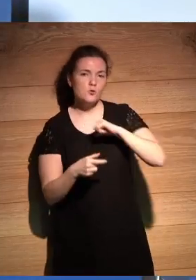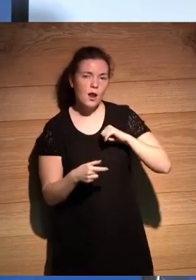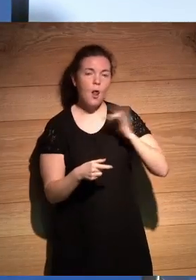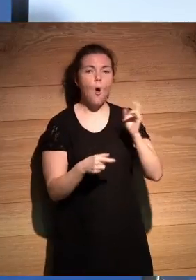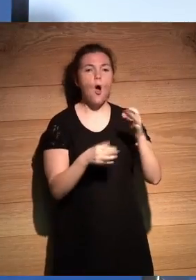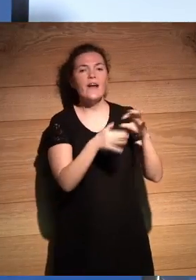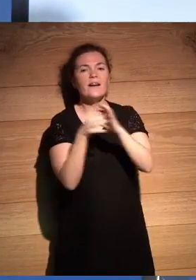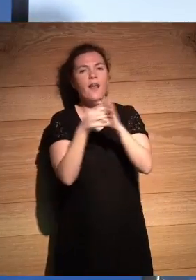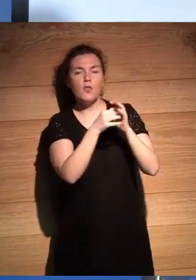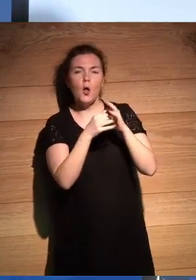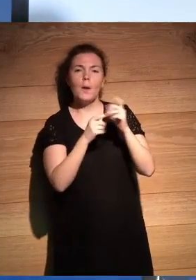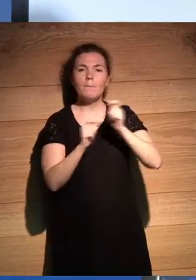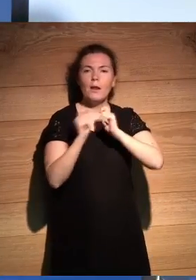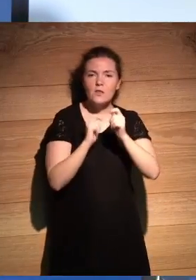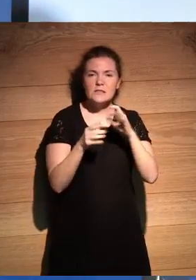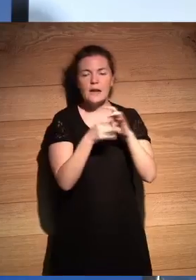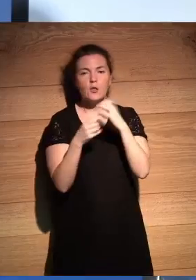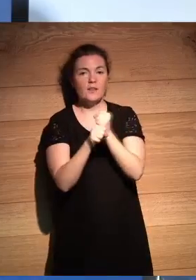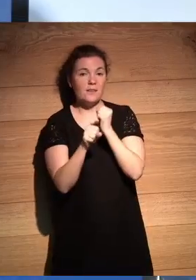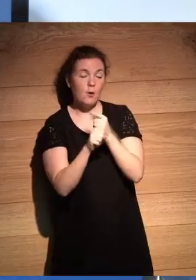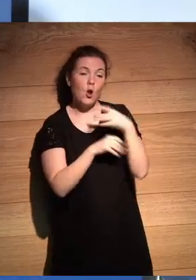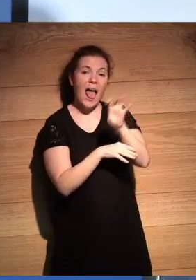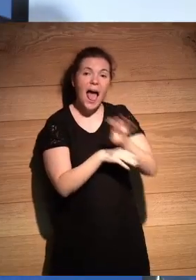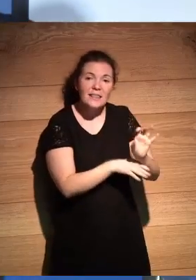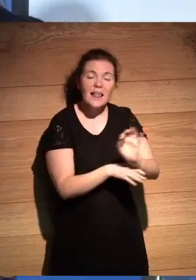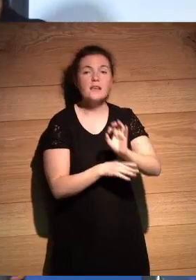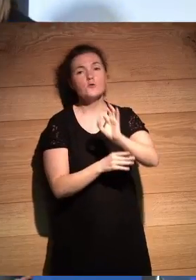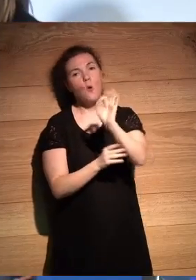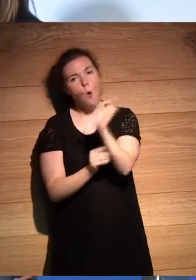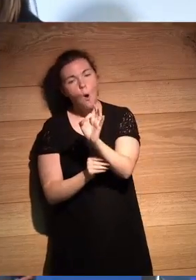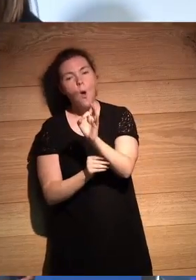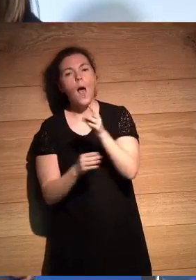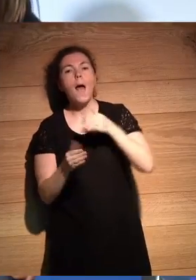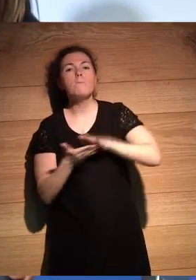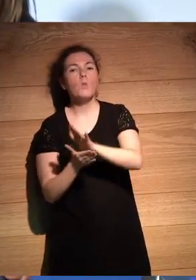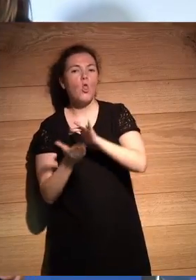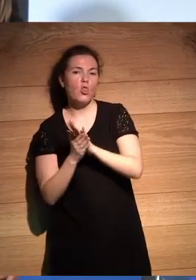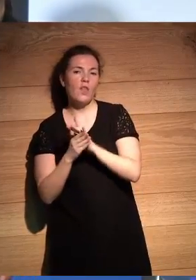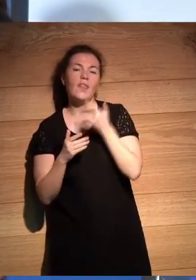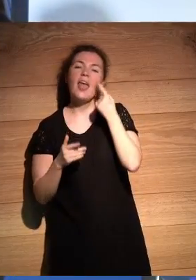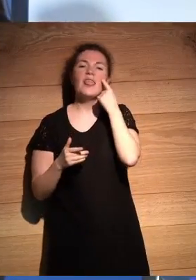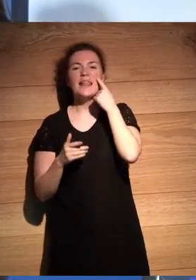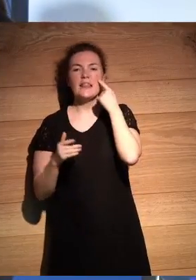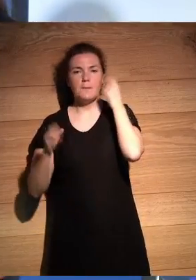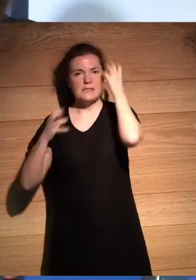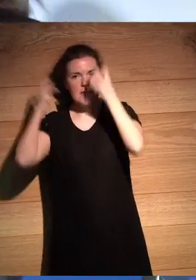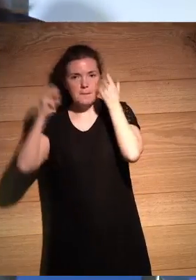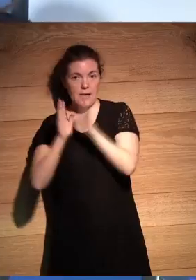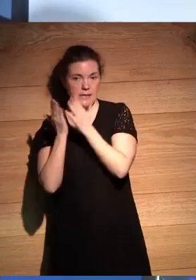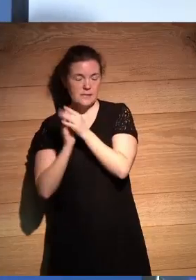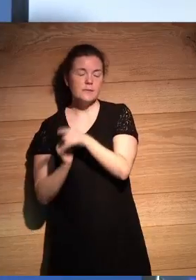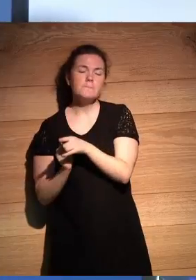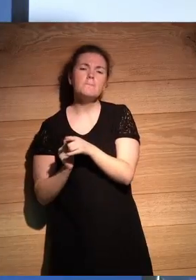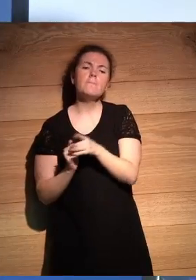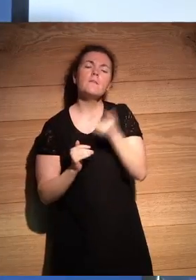relación periodística, intelectual, con tanto el Atlas como la producción de los detectives salvajes. Y